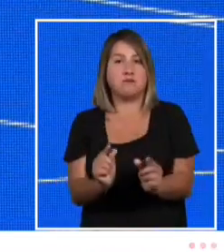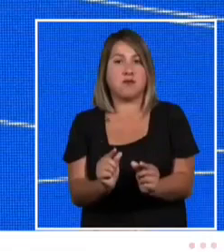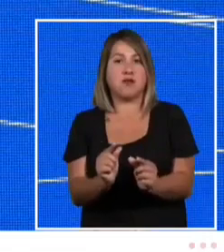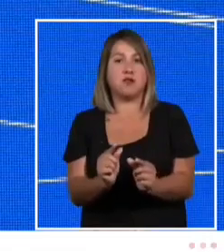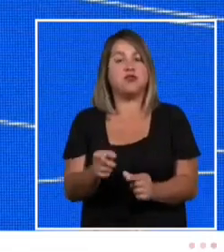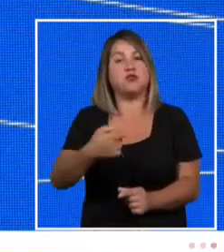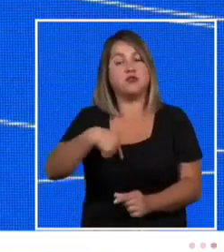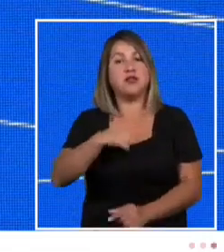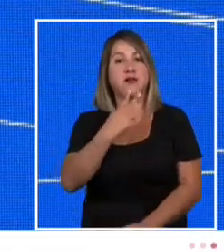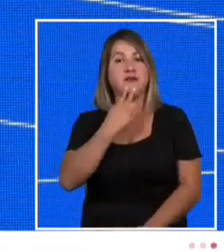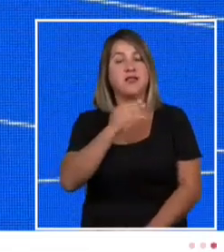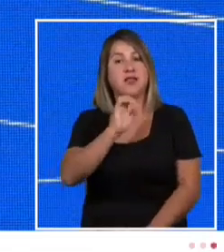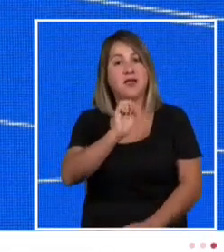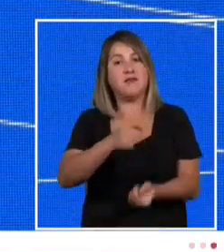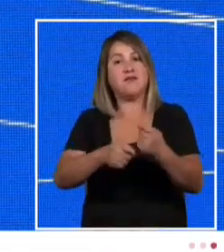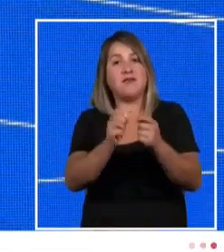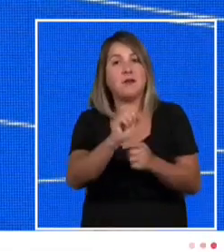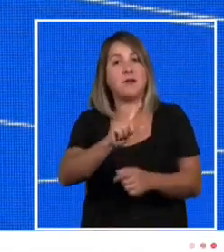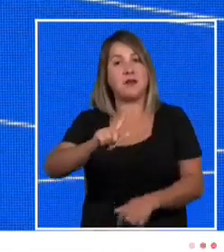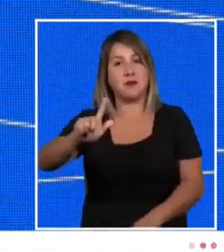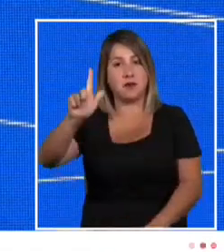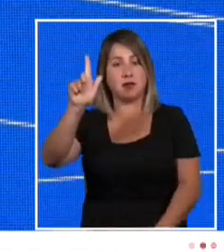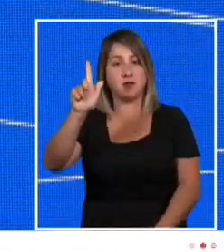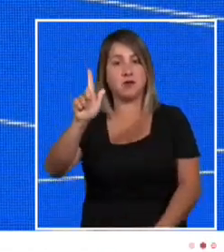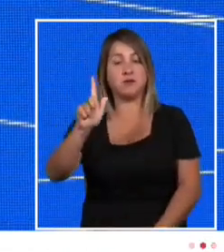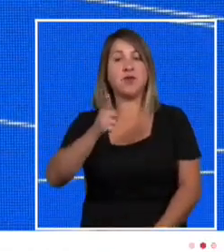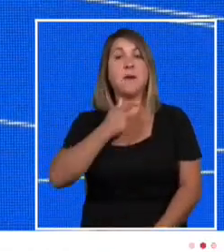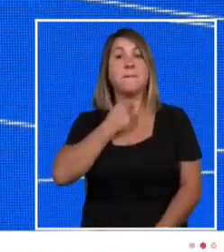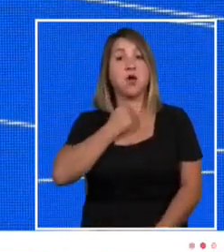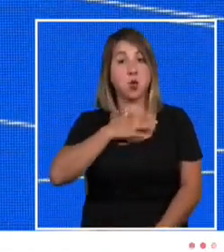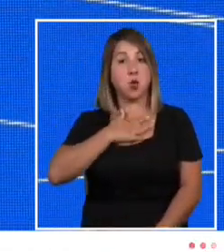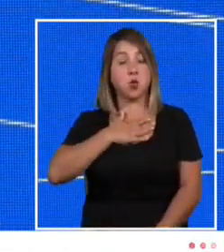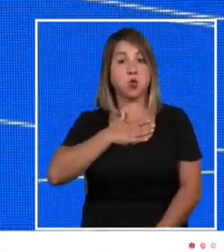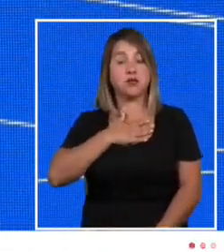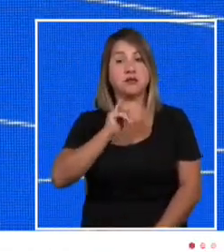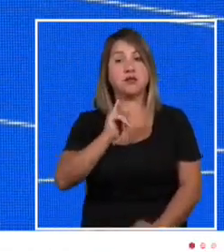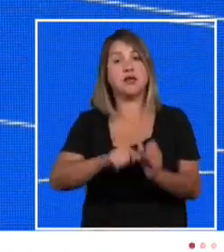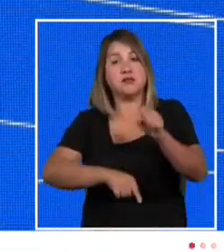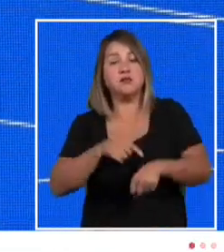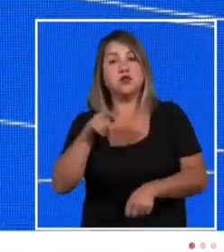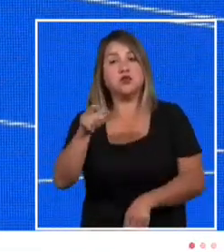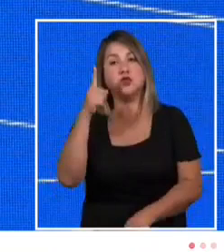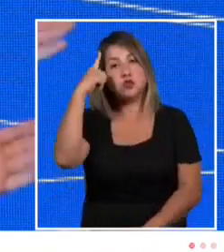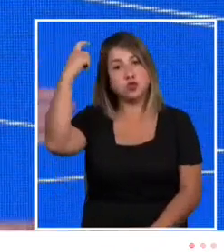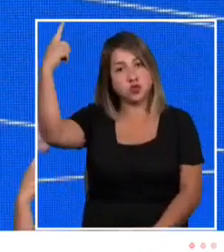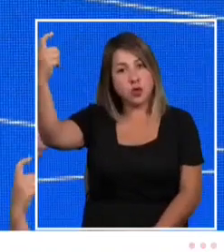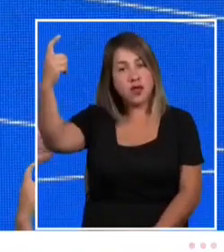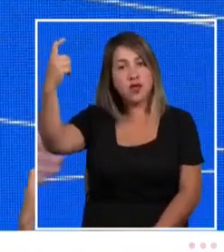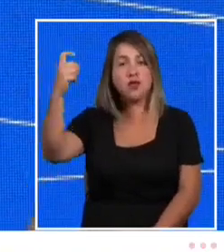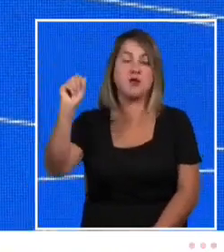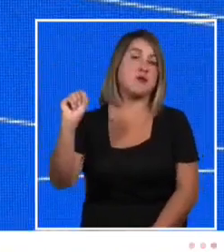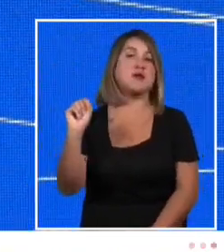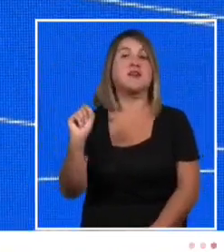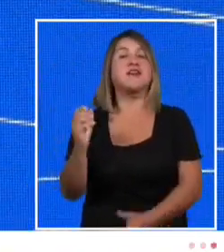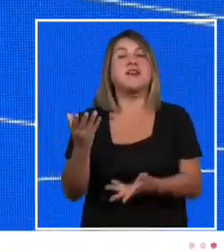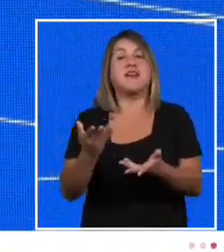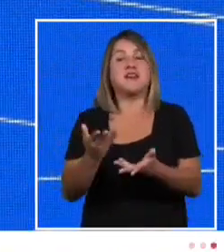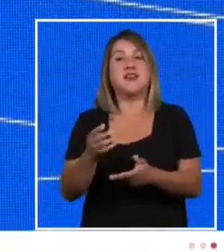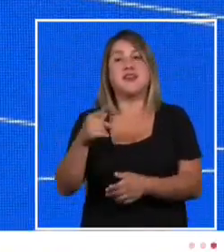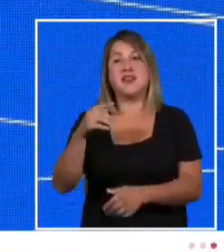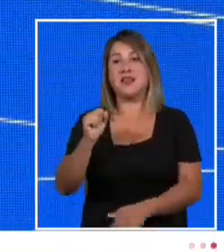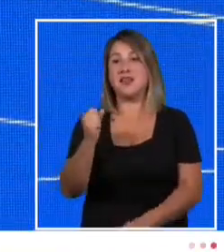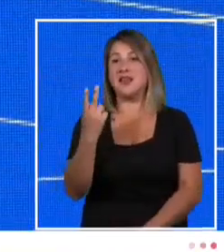vidas y emprendimientos. En esto me gusta y me uno a tu sueño en su primera versión, Karen.